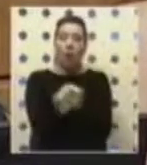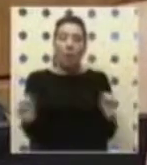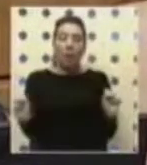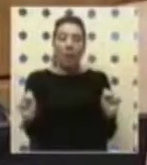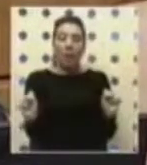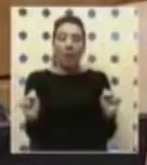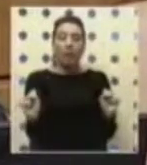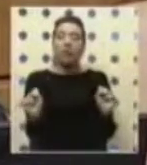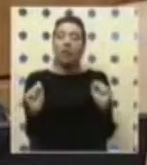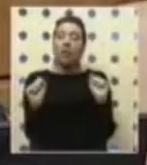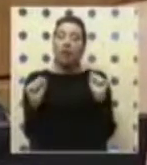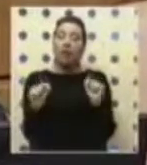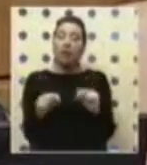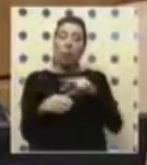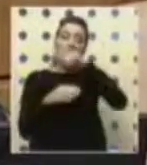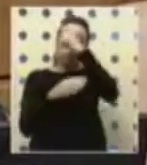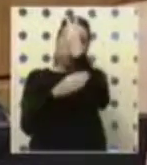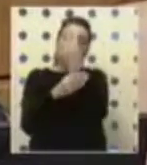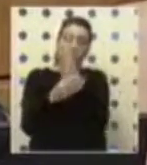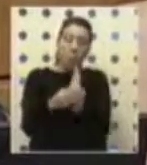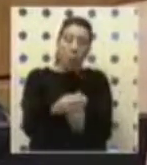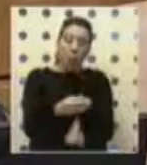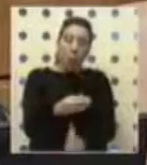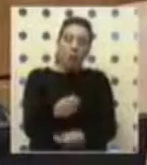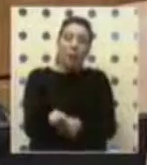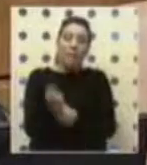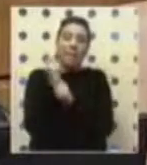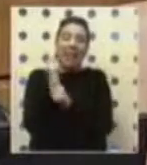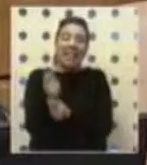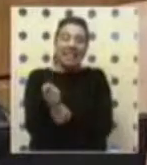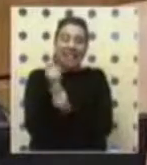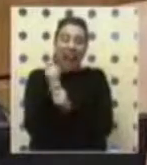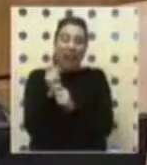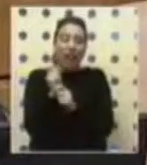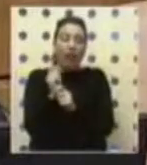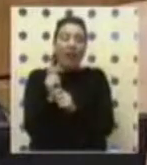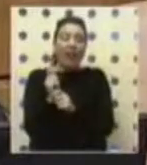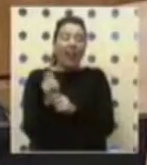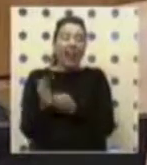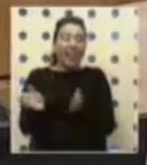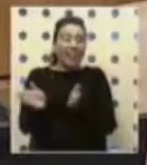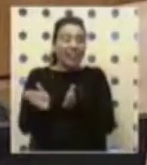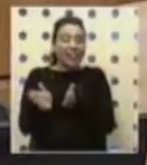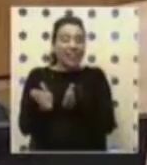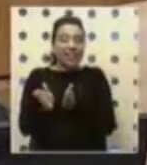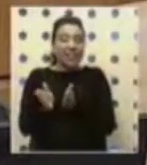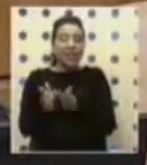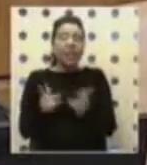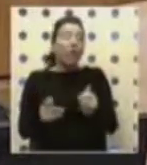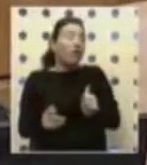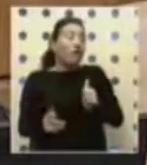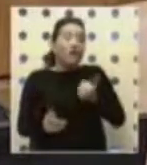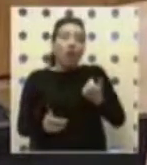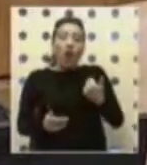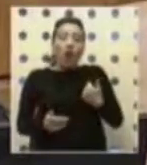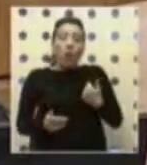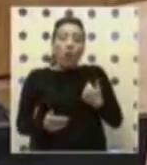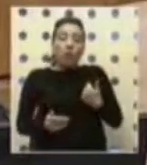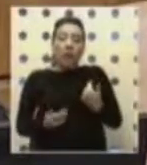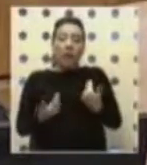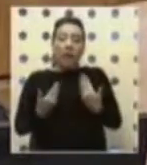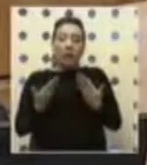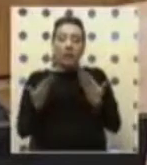podido. Estos buzos de rescate, pescadores artesanales, que adhonoren y con una